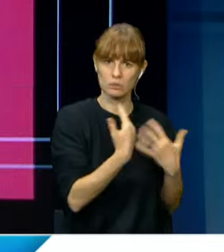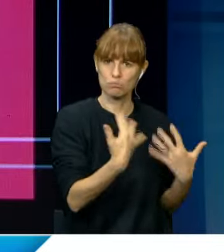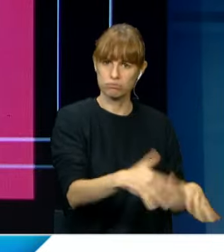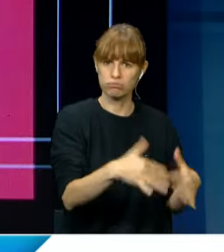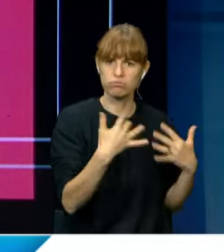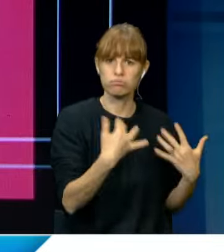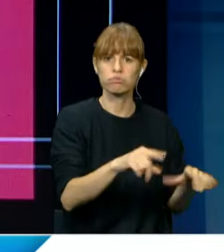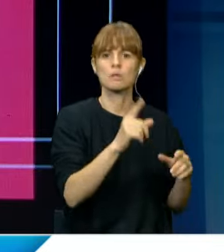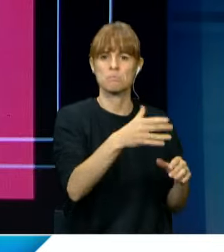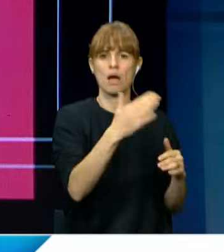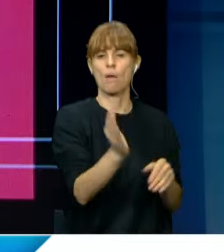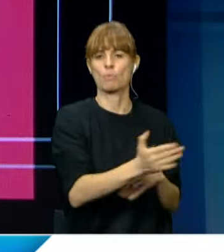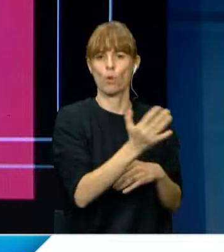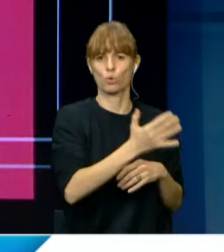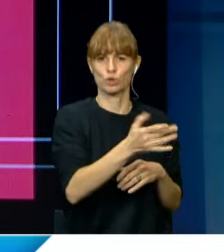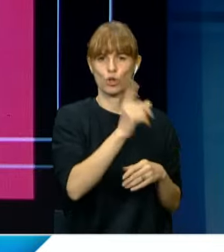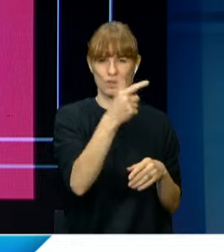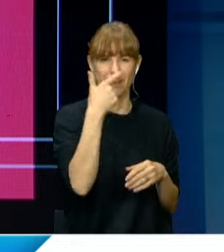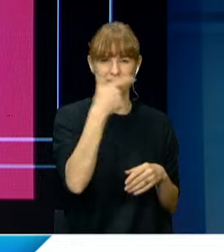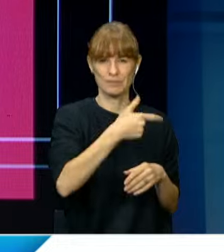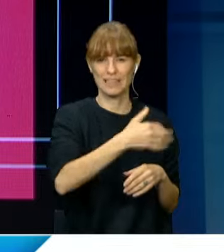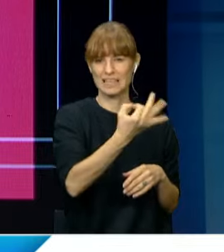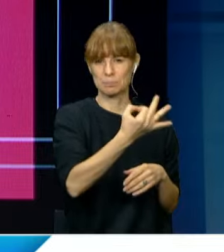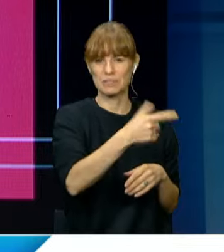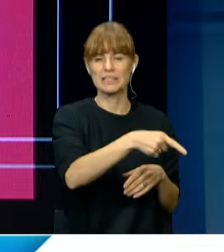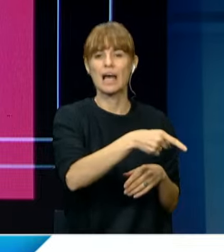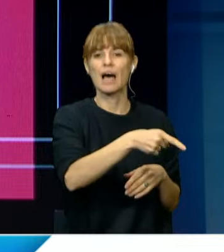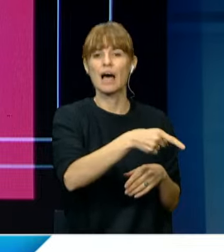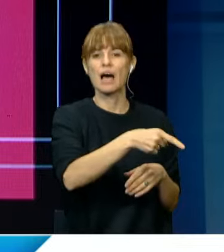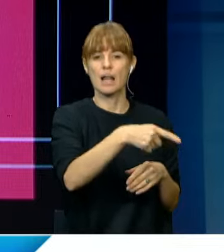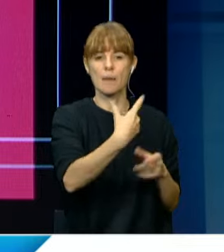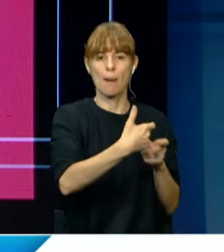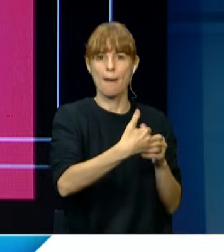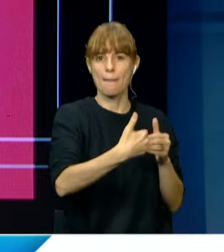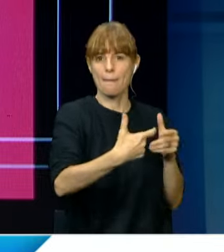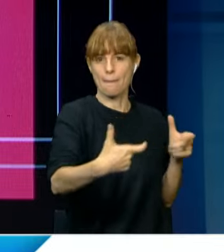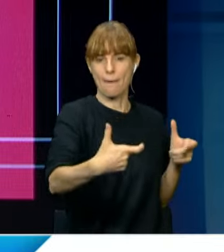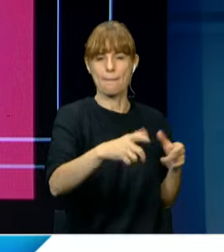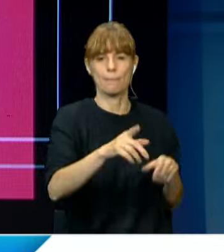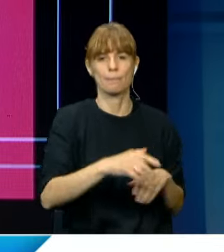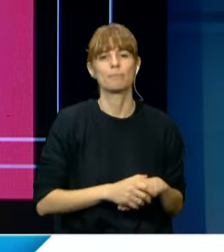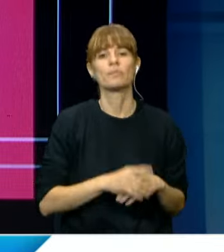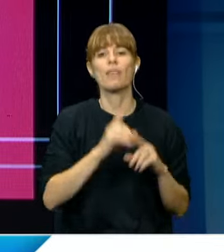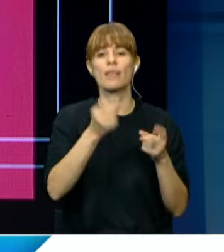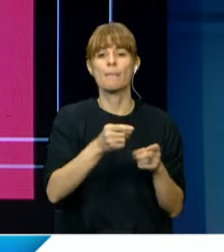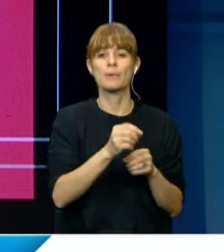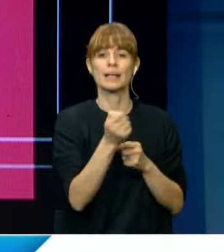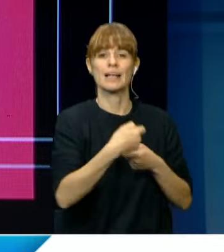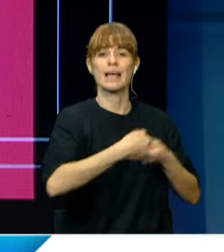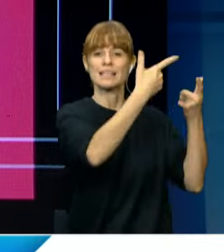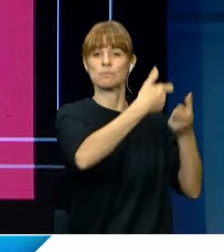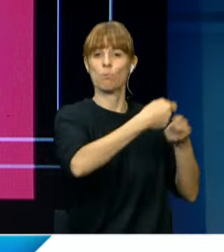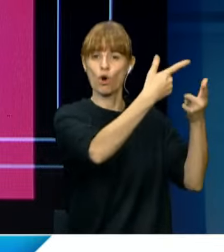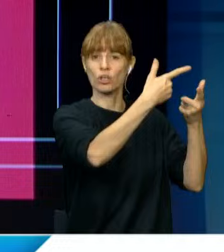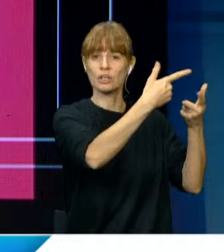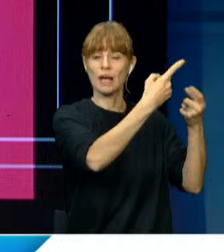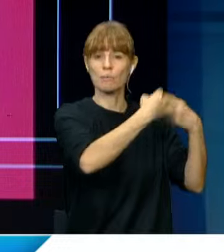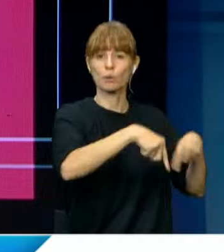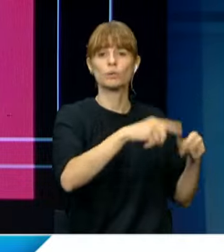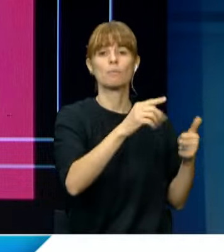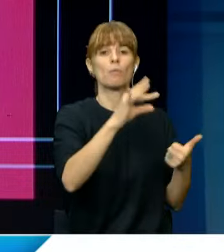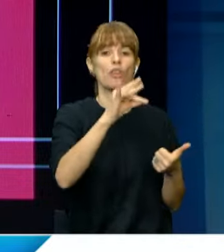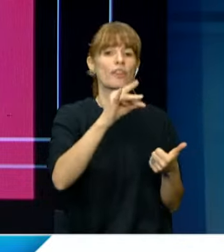producción de bioetanol y está expandiendo su capacidad. También exporta subproductos como el